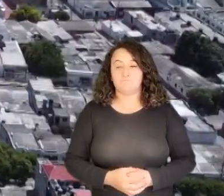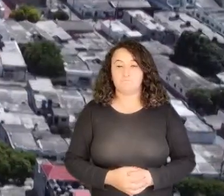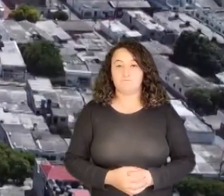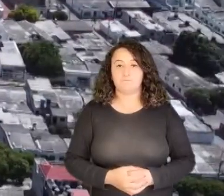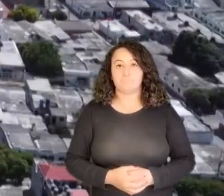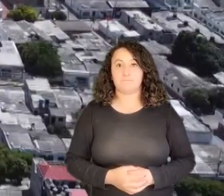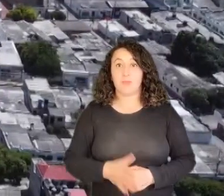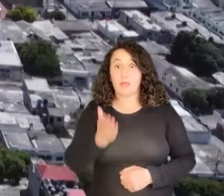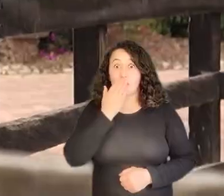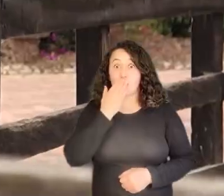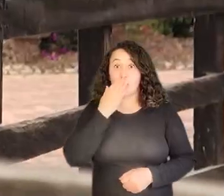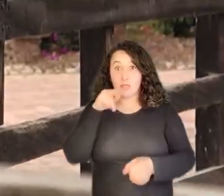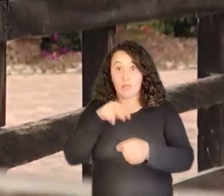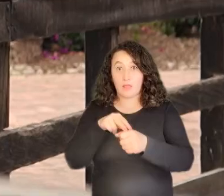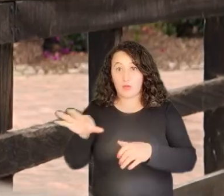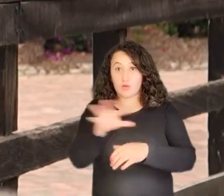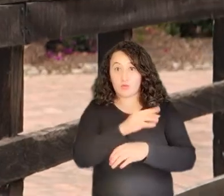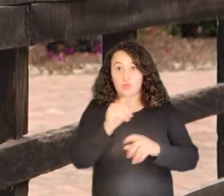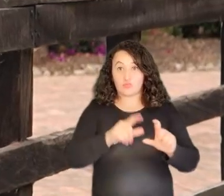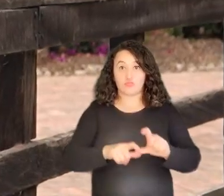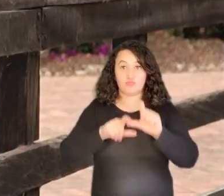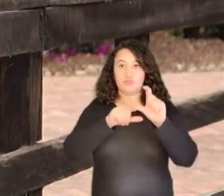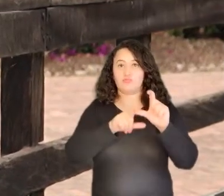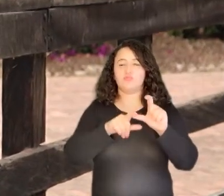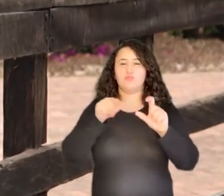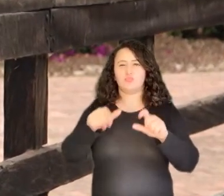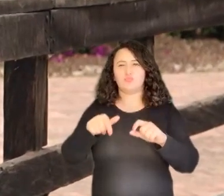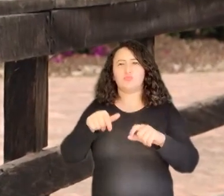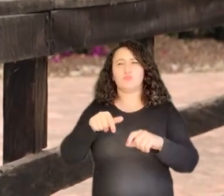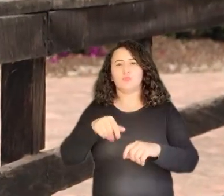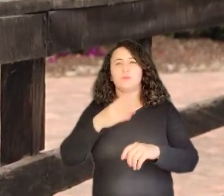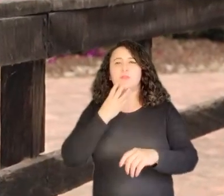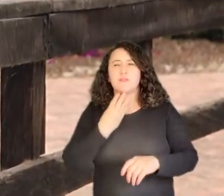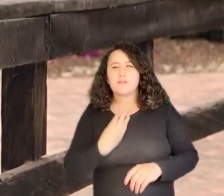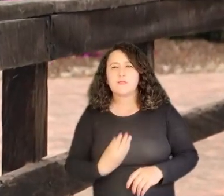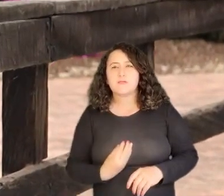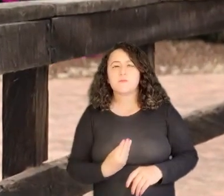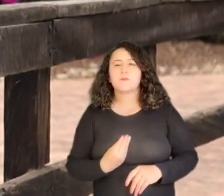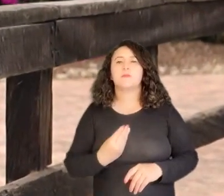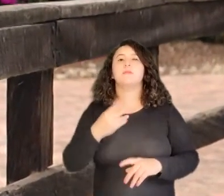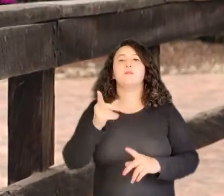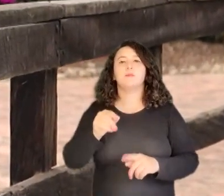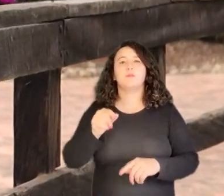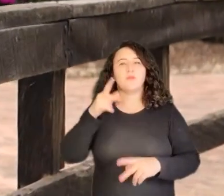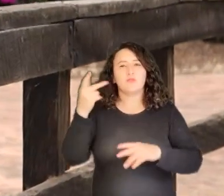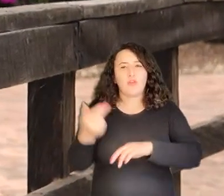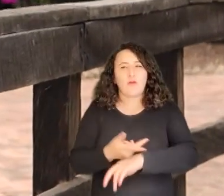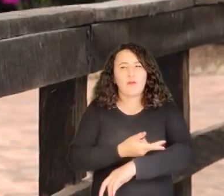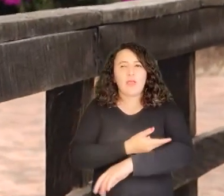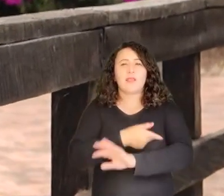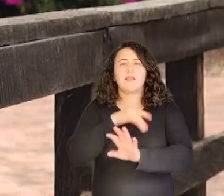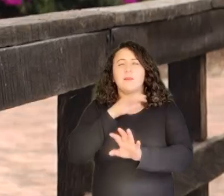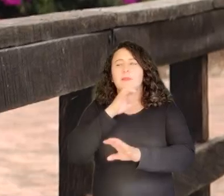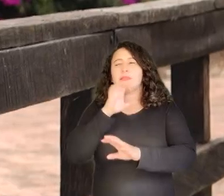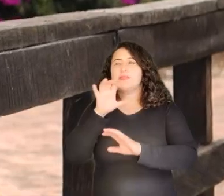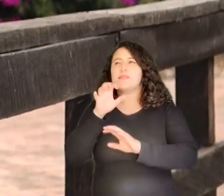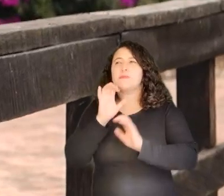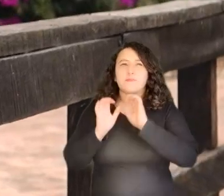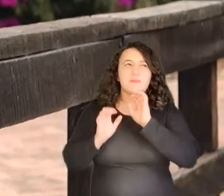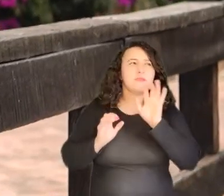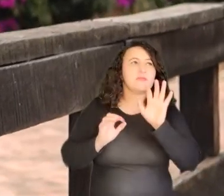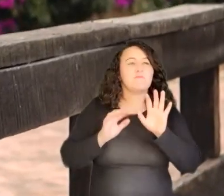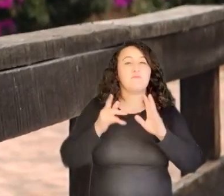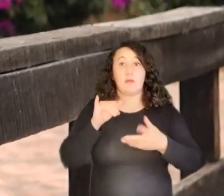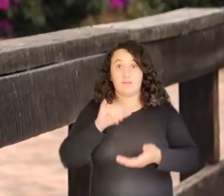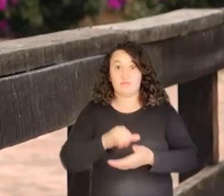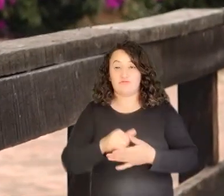En todos los resguardos indígenas de La Guajira, los válidos de sus ovejas y cabras destacan por encima de los corrales entre los ocres del suelo